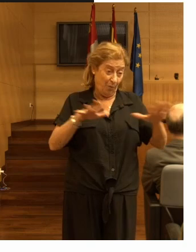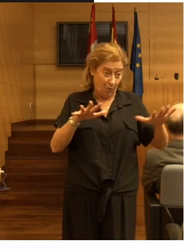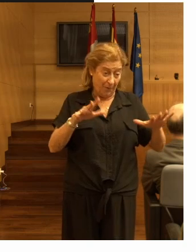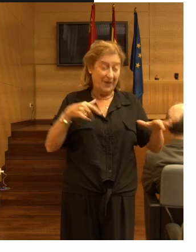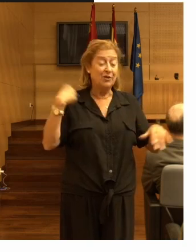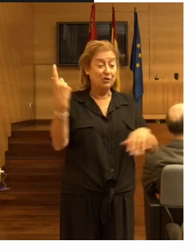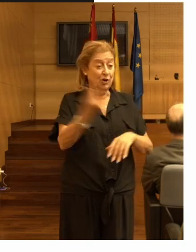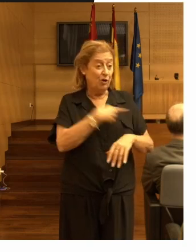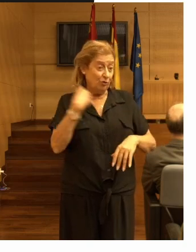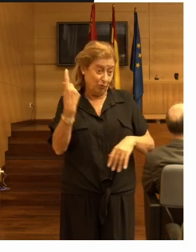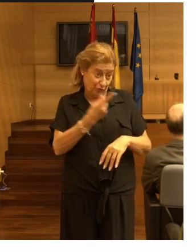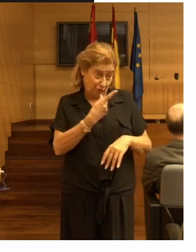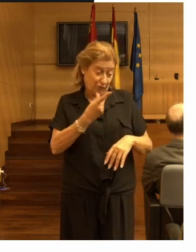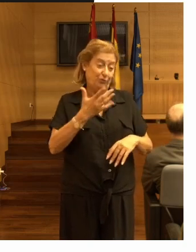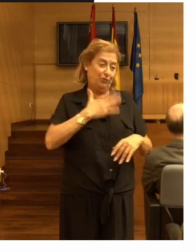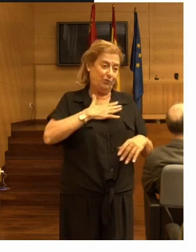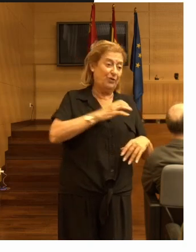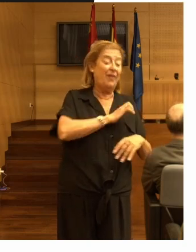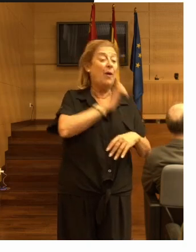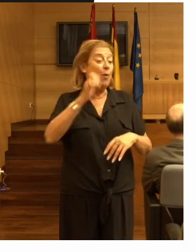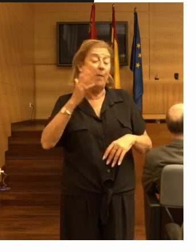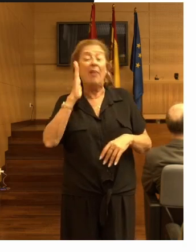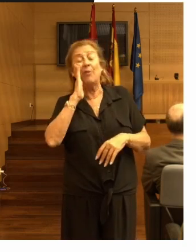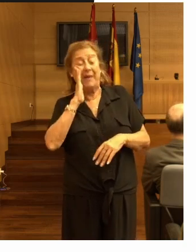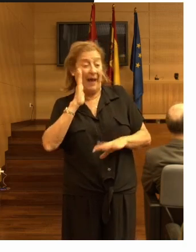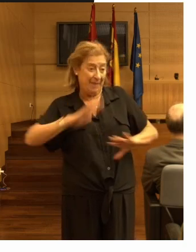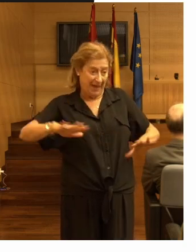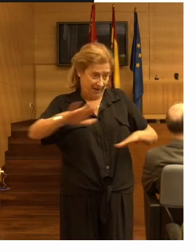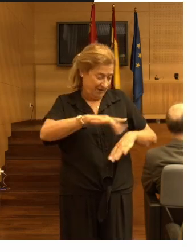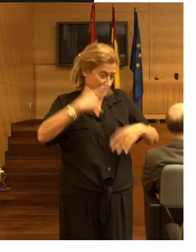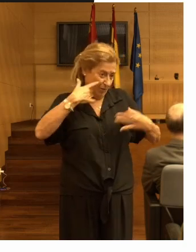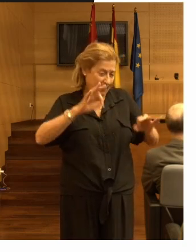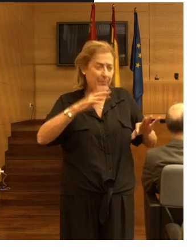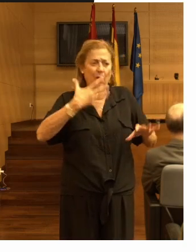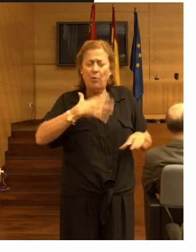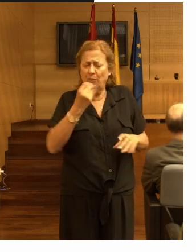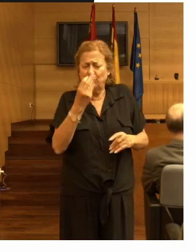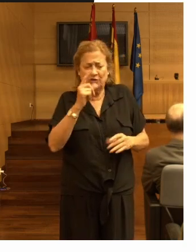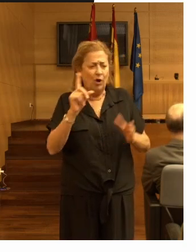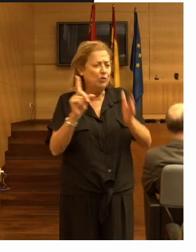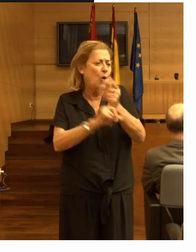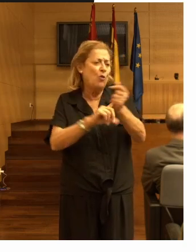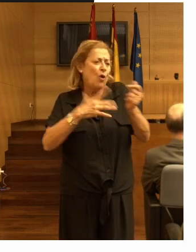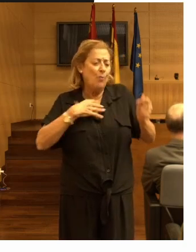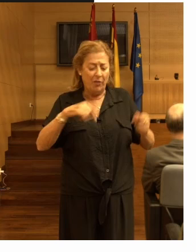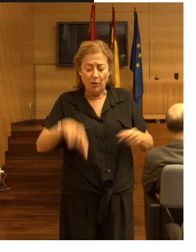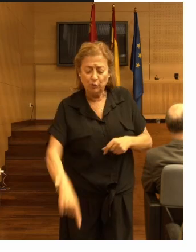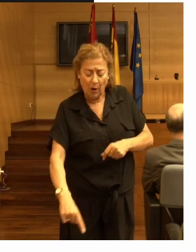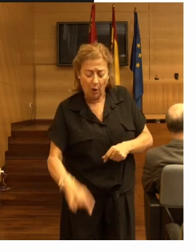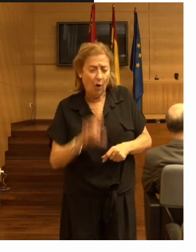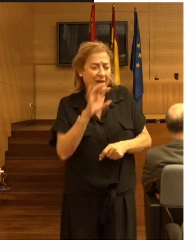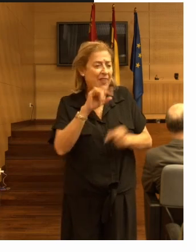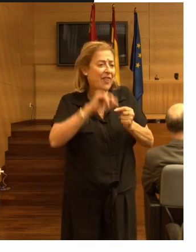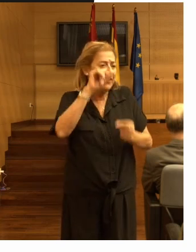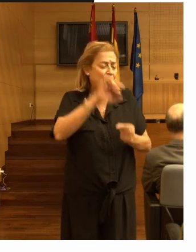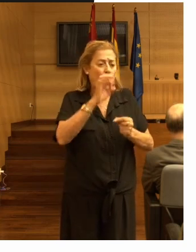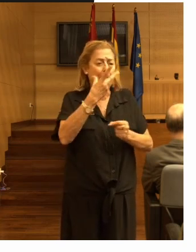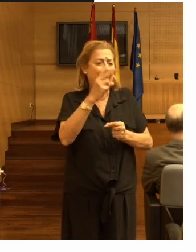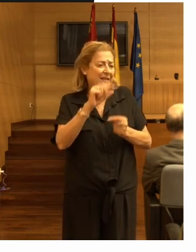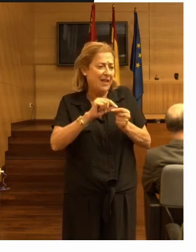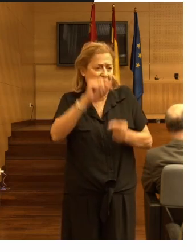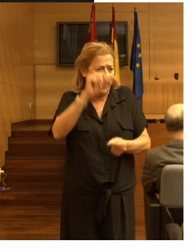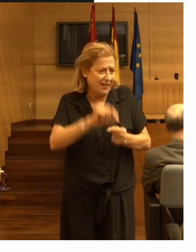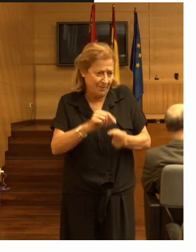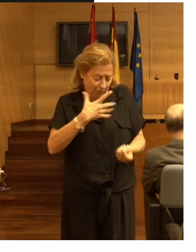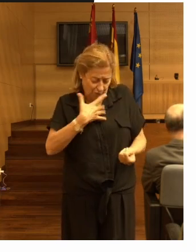lo cual nosotros europeos dormimos en cama pero hay muchas soluciones que pueden ir a 15 o 20 centímetros del suelo que nos salvan esto